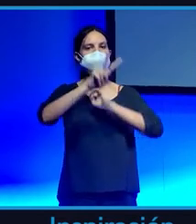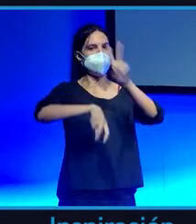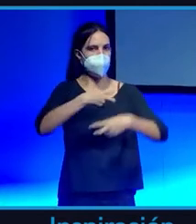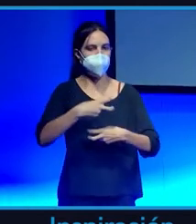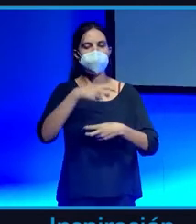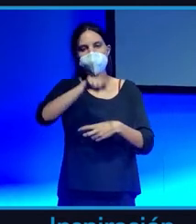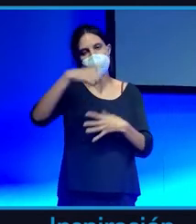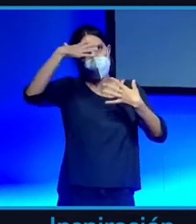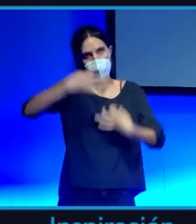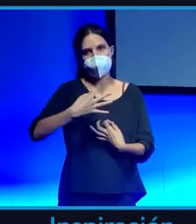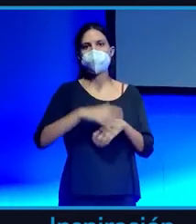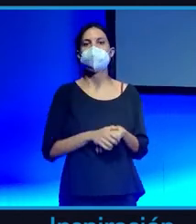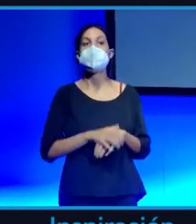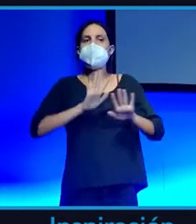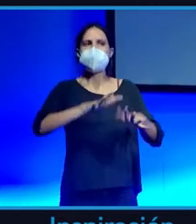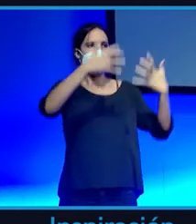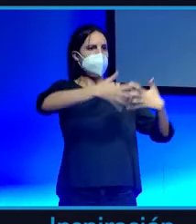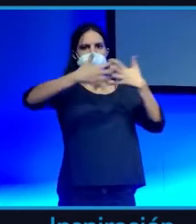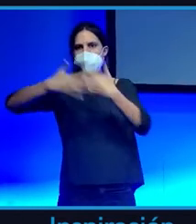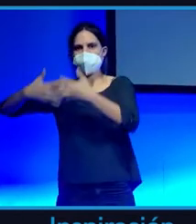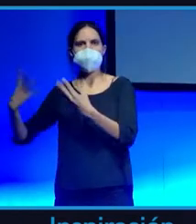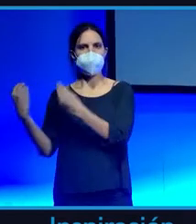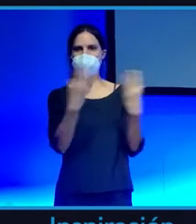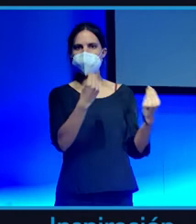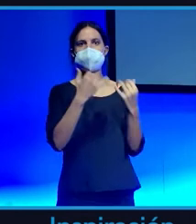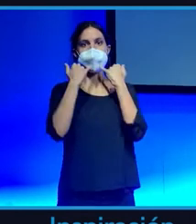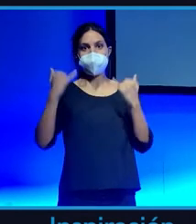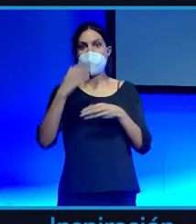hay muchísimas industrias que consumen muchísima energía y nadie les dice nada.